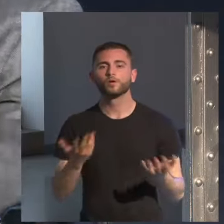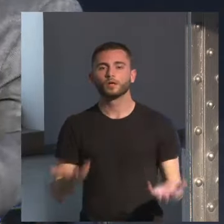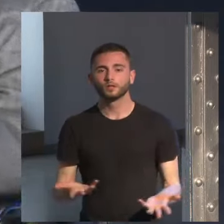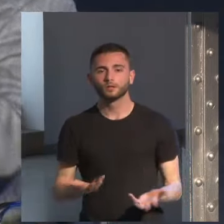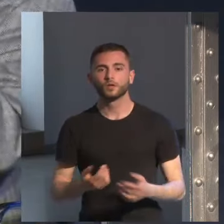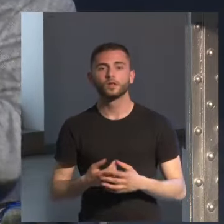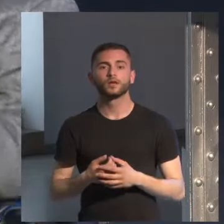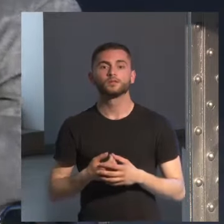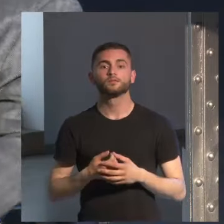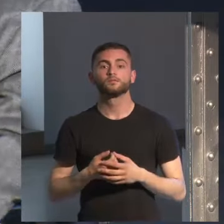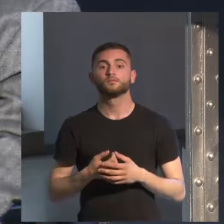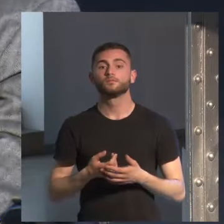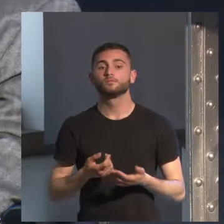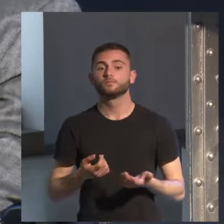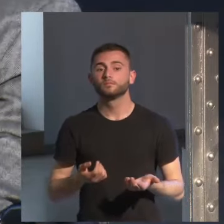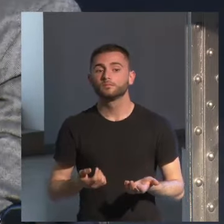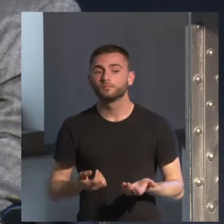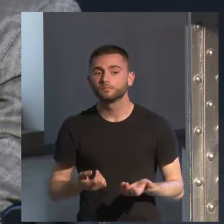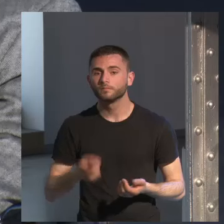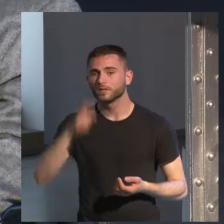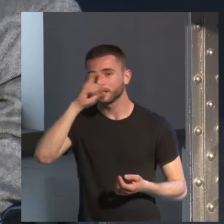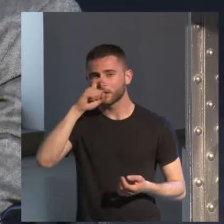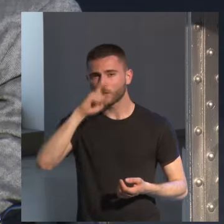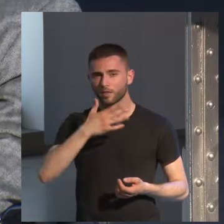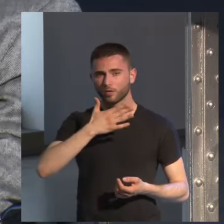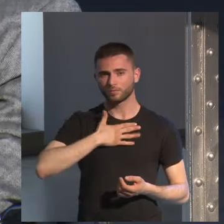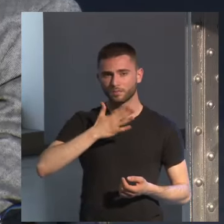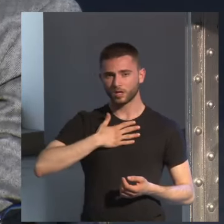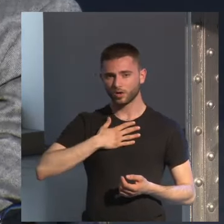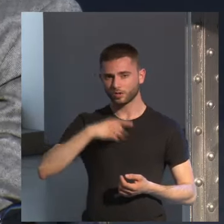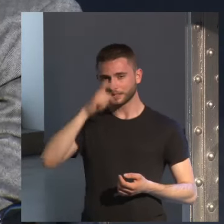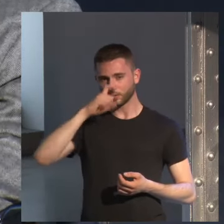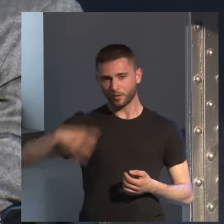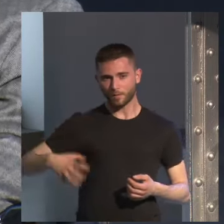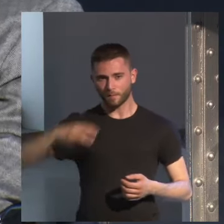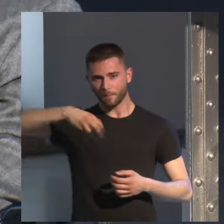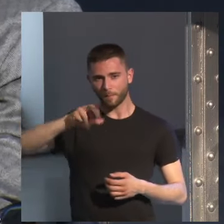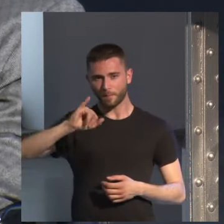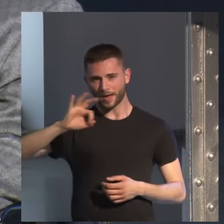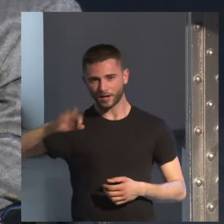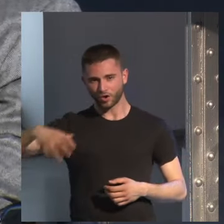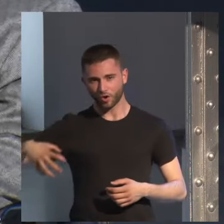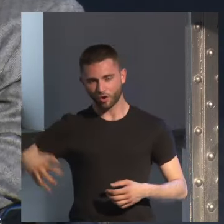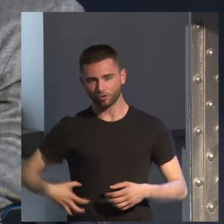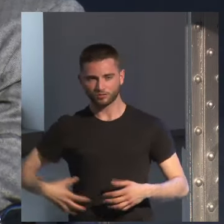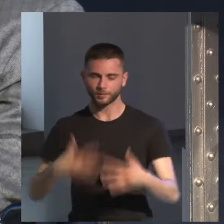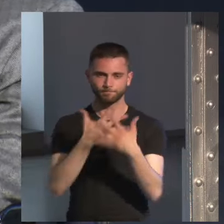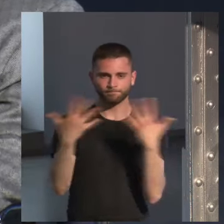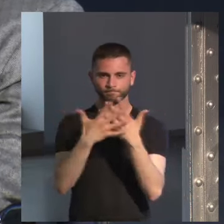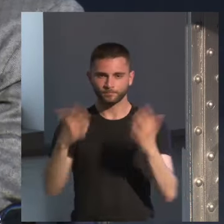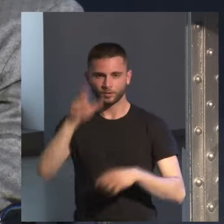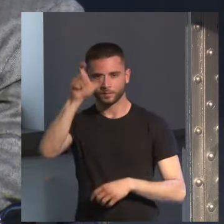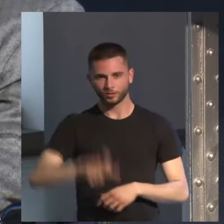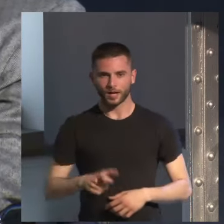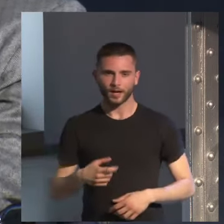confunden recuerdos míos y recuerdos de Mario Conde es un personaje muy entrañable muy entrañable